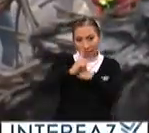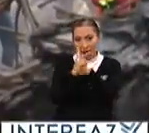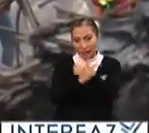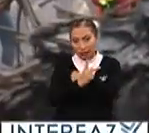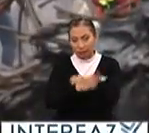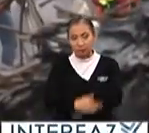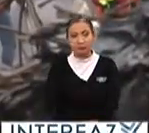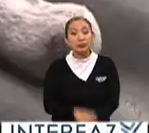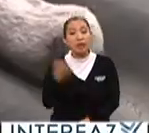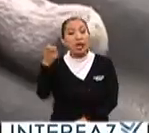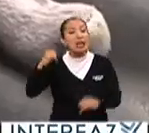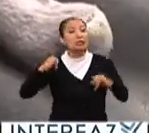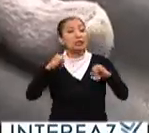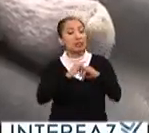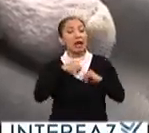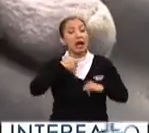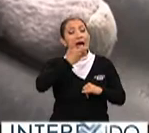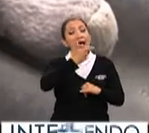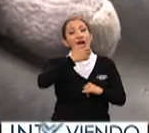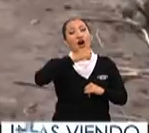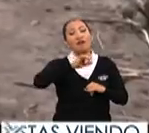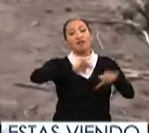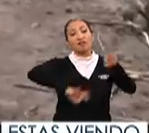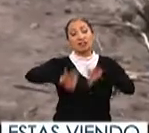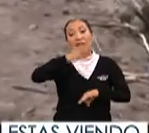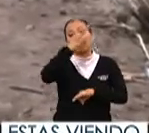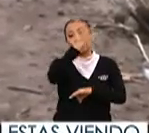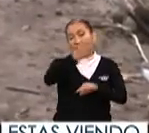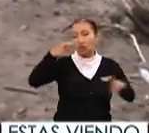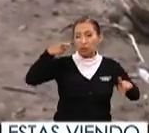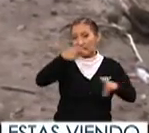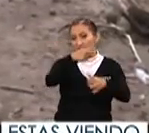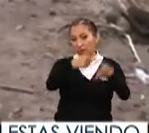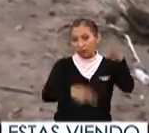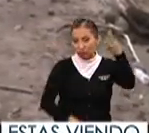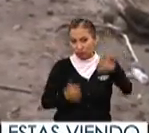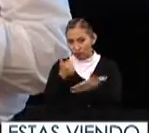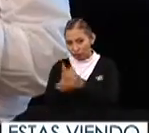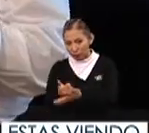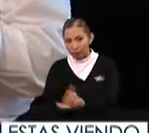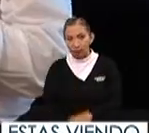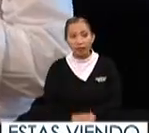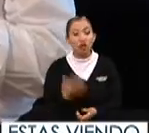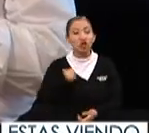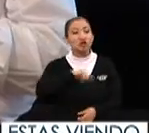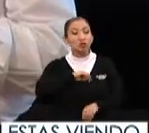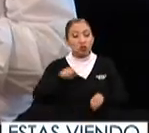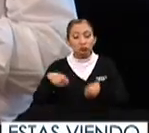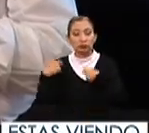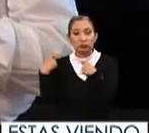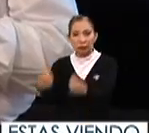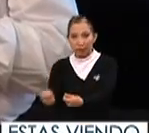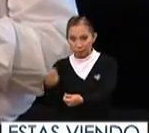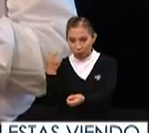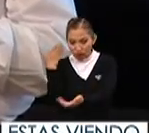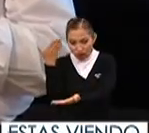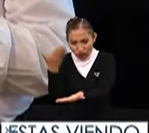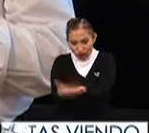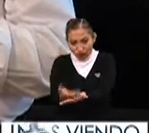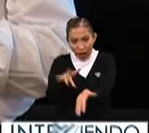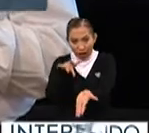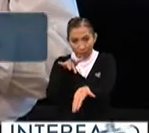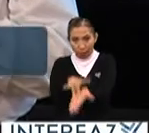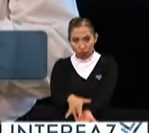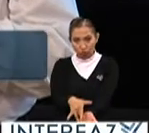Central el Instituto de Geofísica apoyó con tres objetivos específicos nosotros ofrecimos este